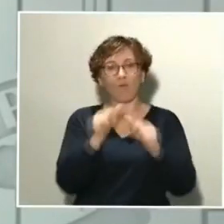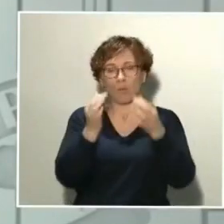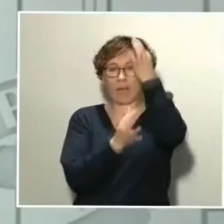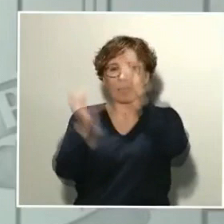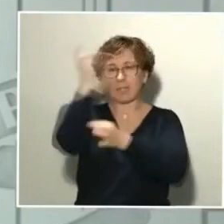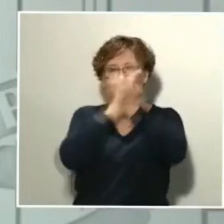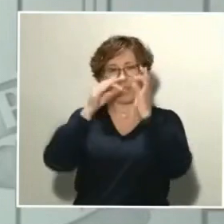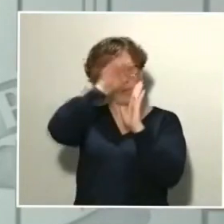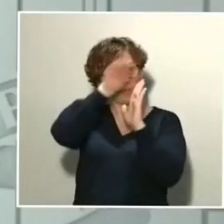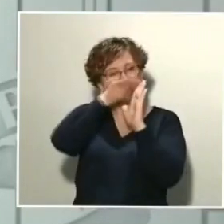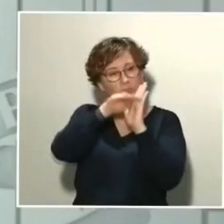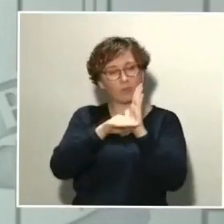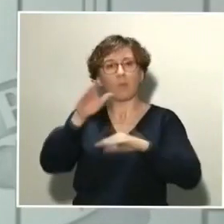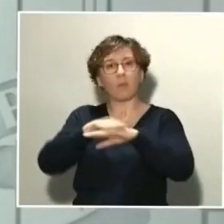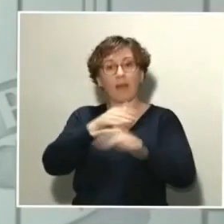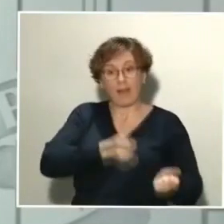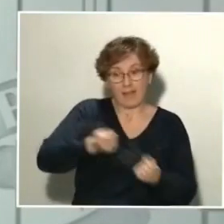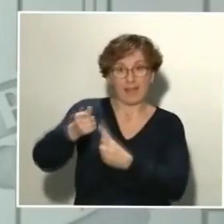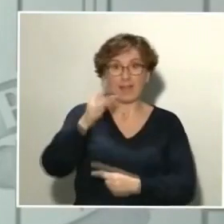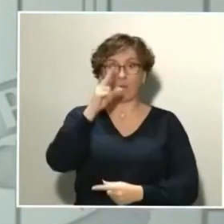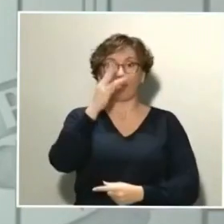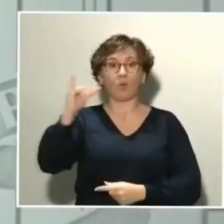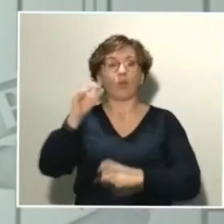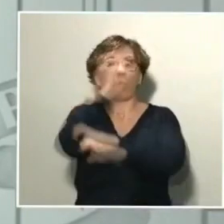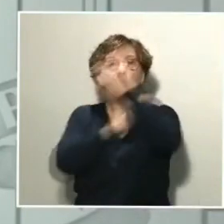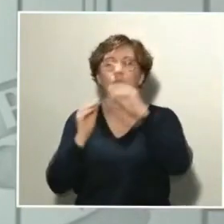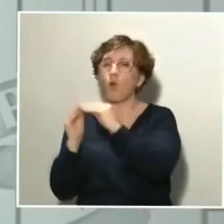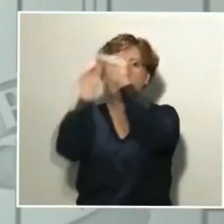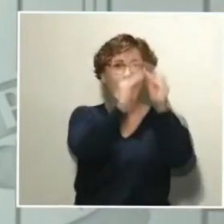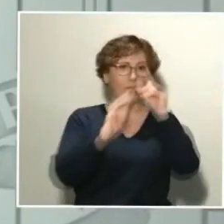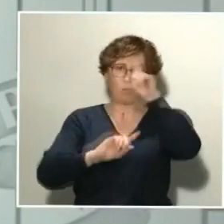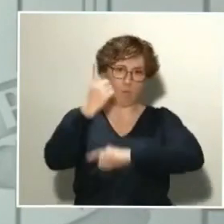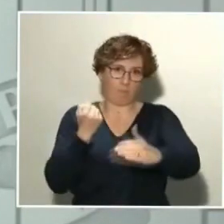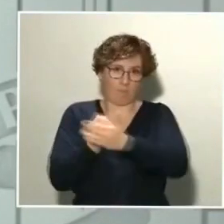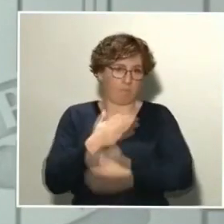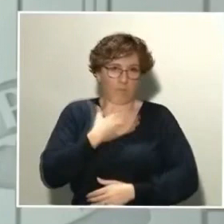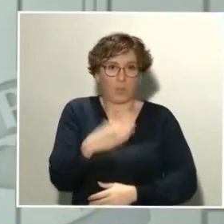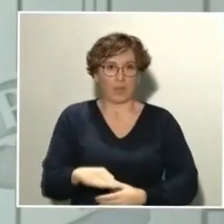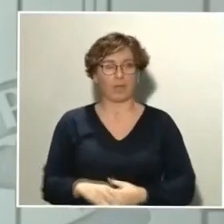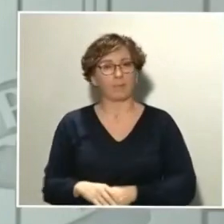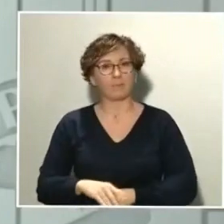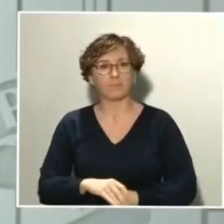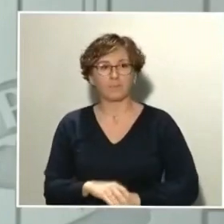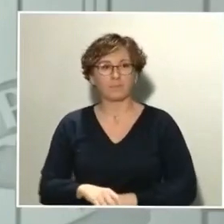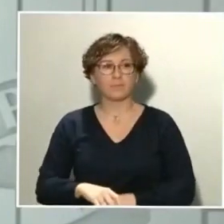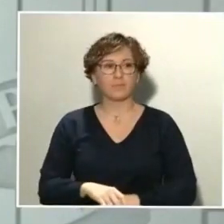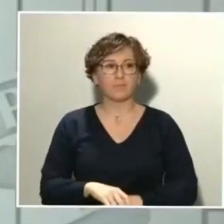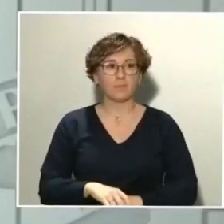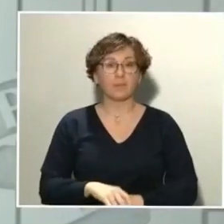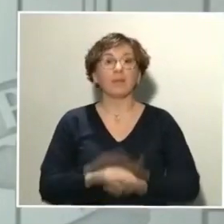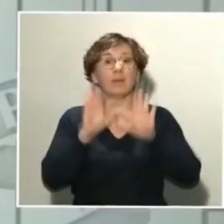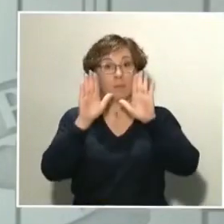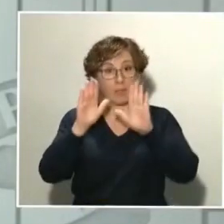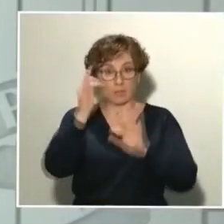de acceso a UCI lo más homogéneo es posible. Pero sí que es cierto que la situación límite que en algunas